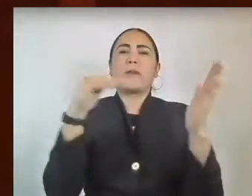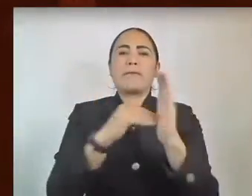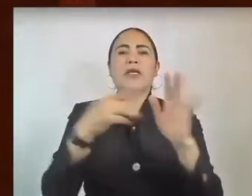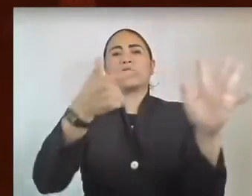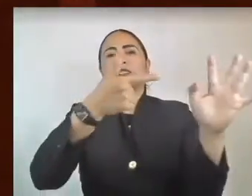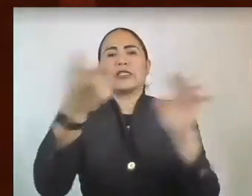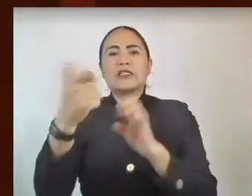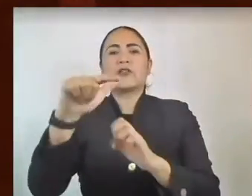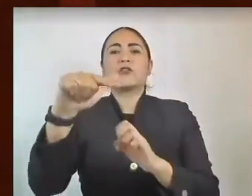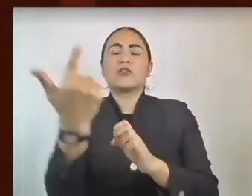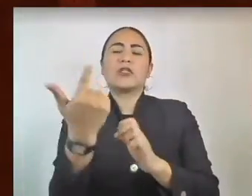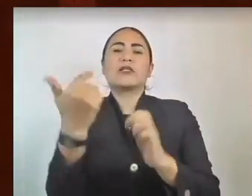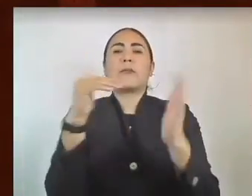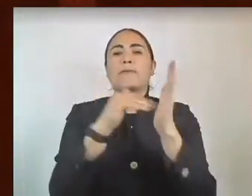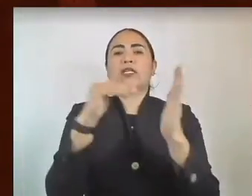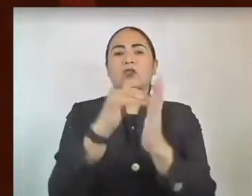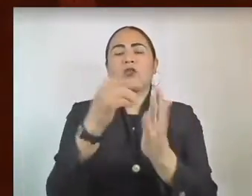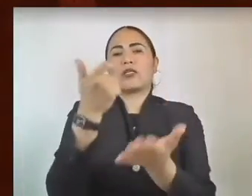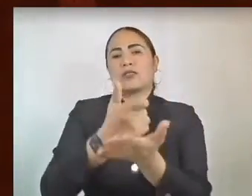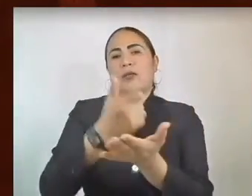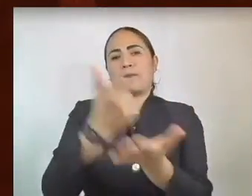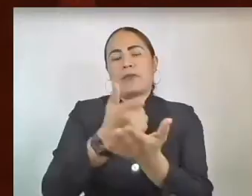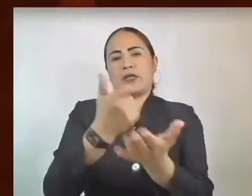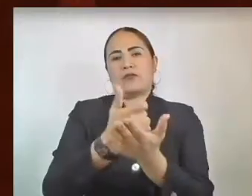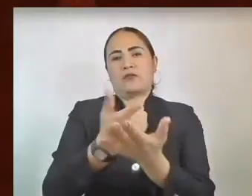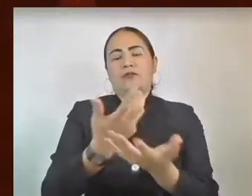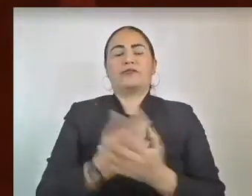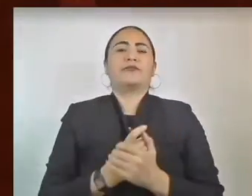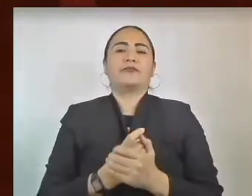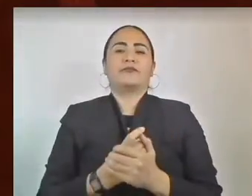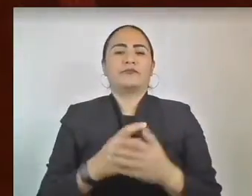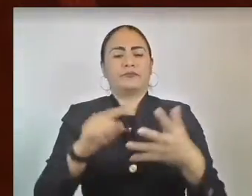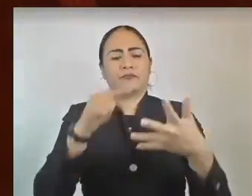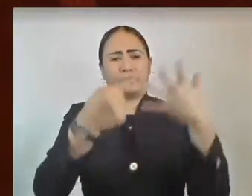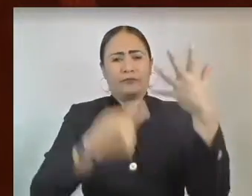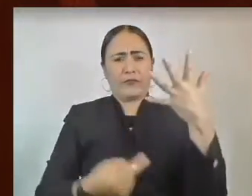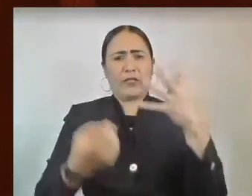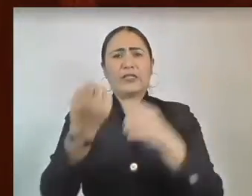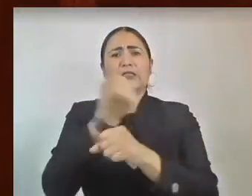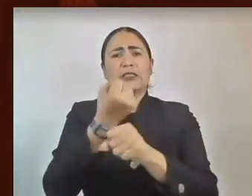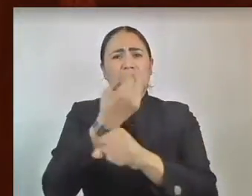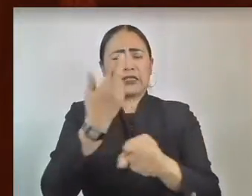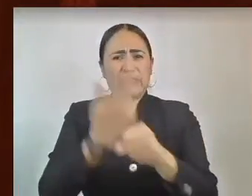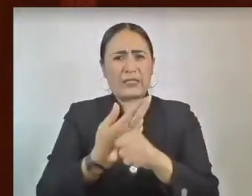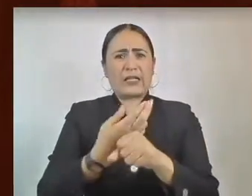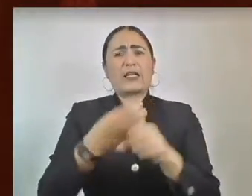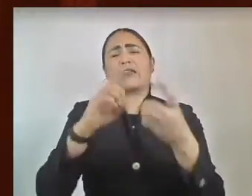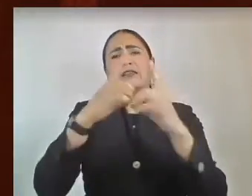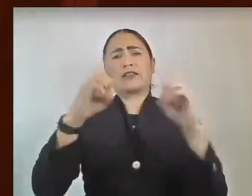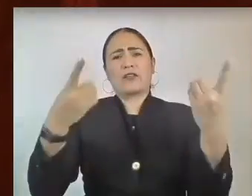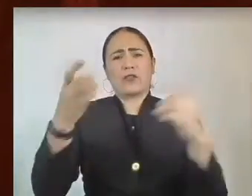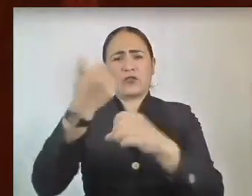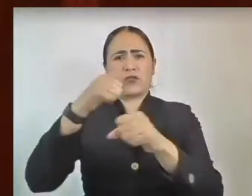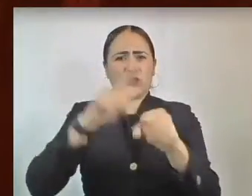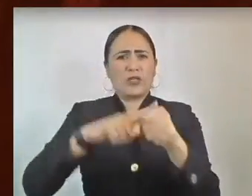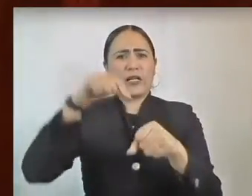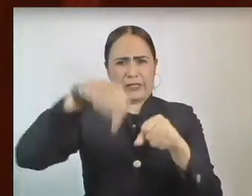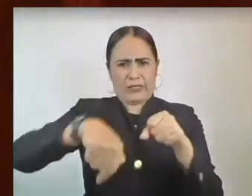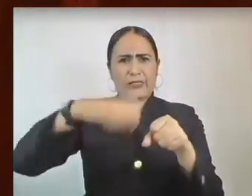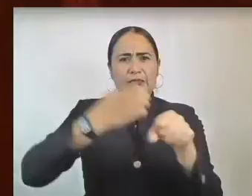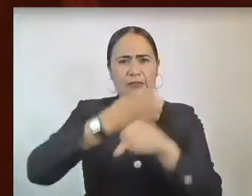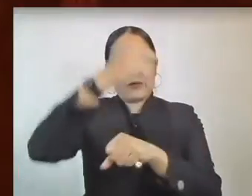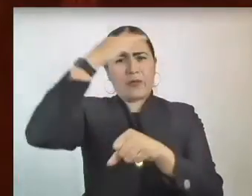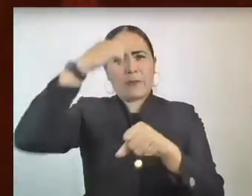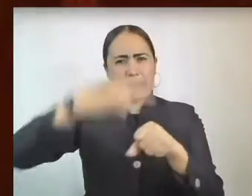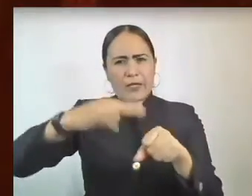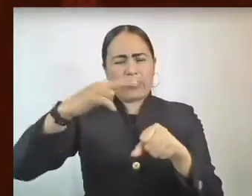millones de pesos, entre las cuales la Secretaría de Desarrollo Social del Estado de México, respecto a